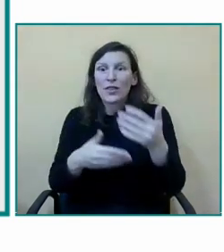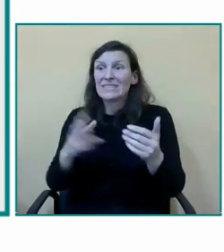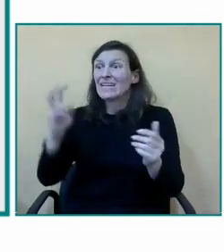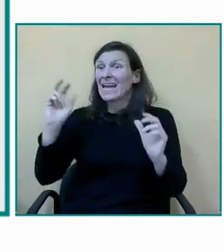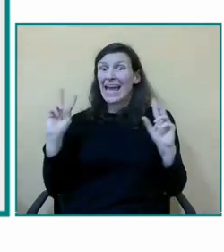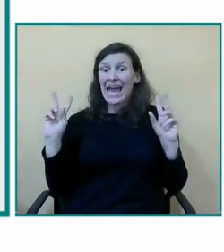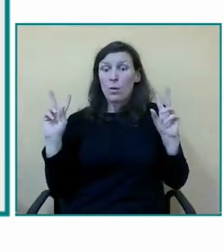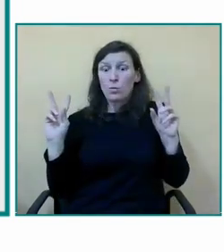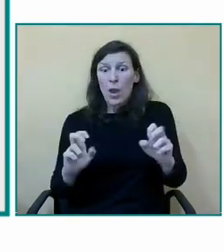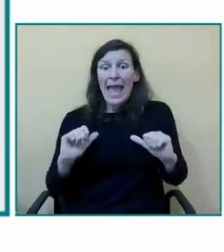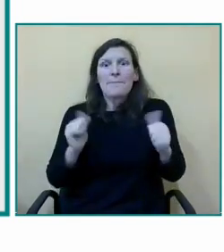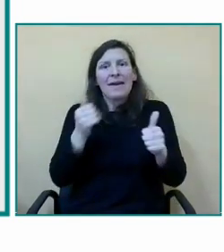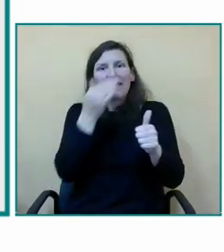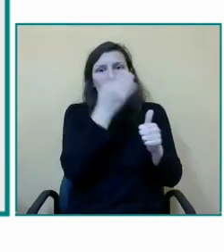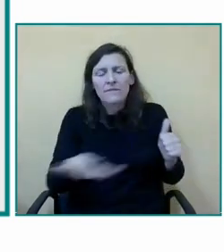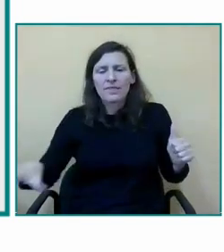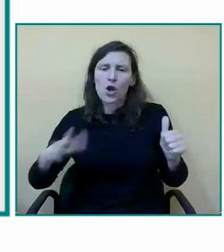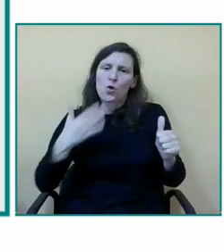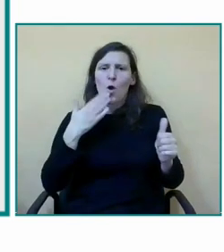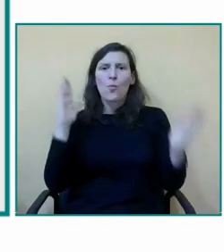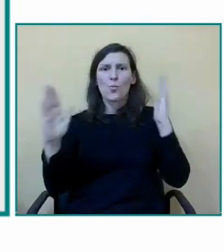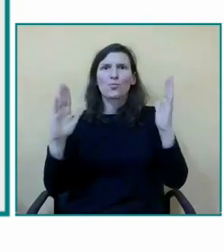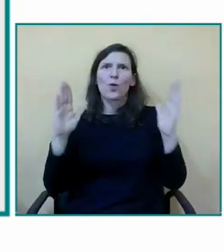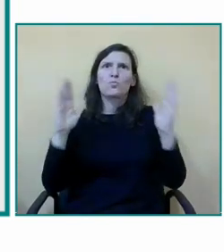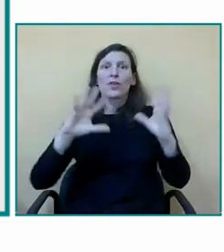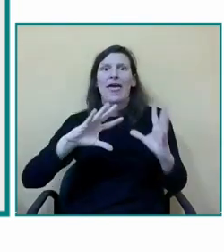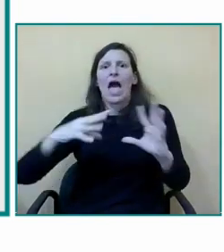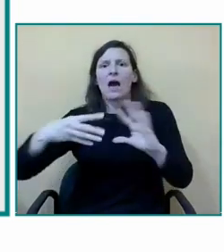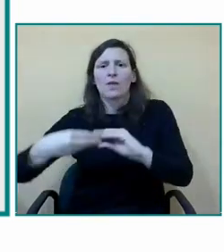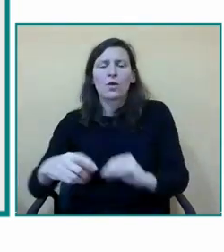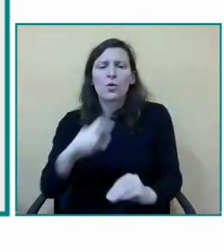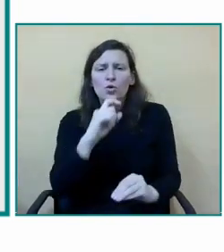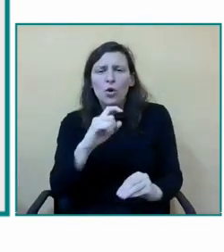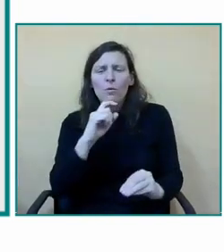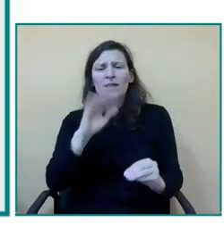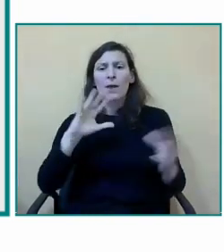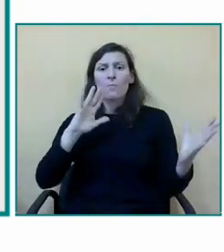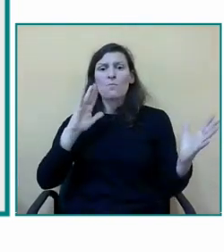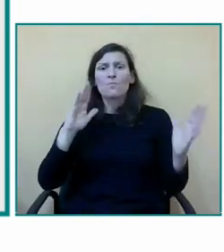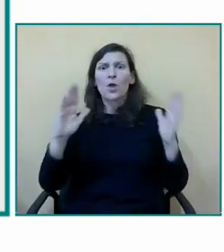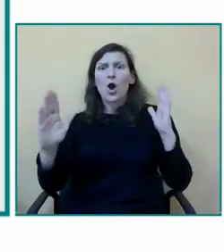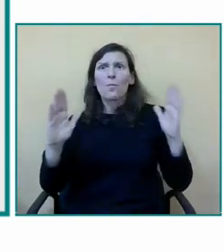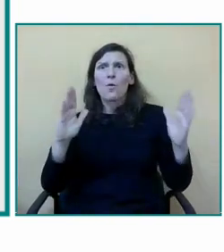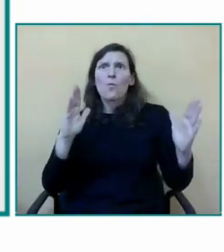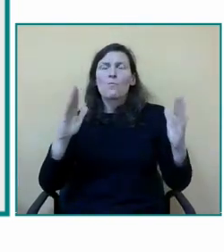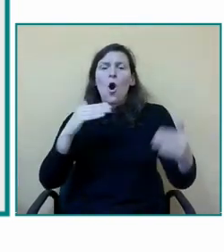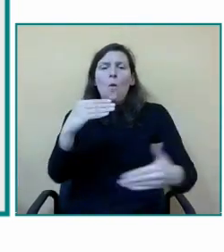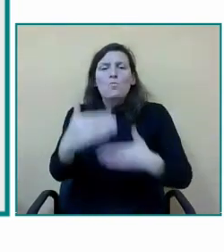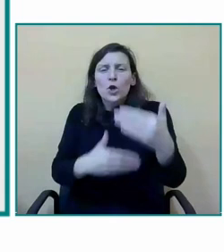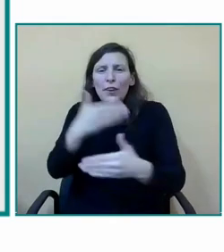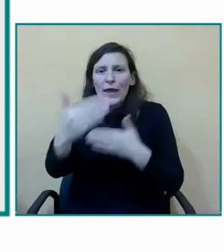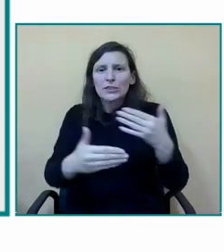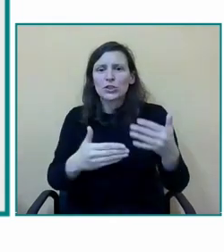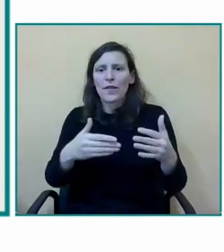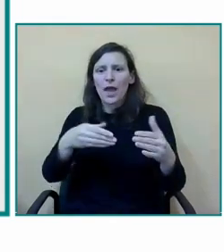escolarización que van a llevar a cabo durante todo el proceso infantil pero sobre todo queremos que la primera impresión que tengan